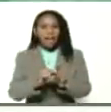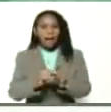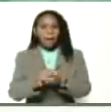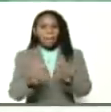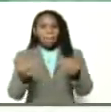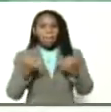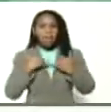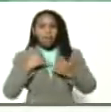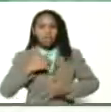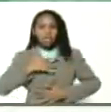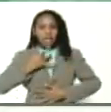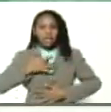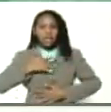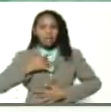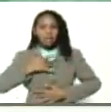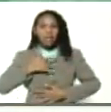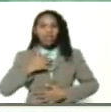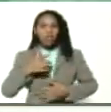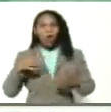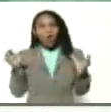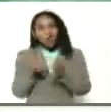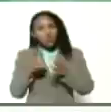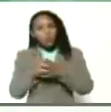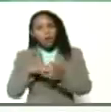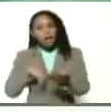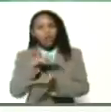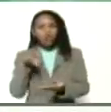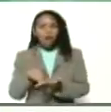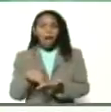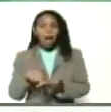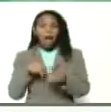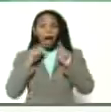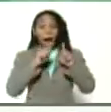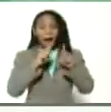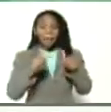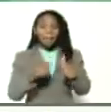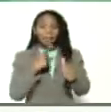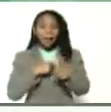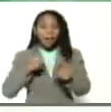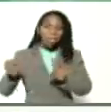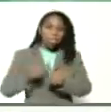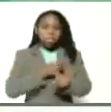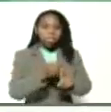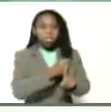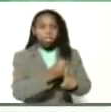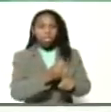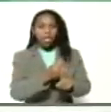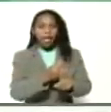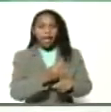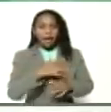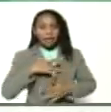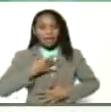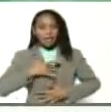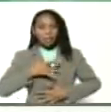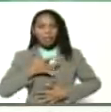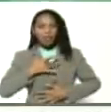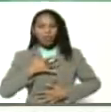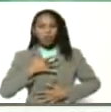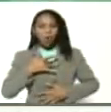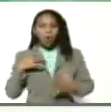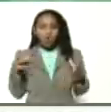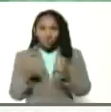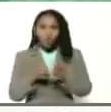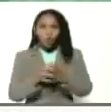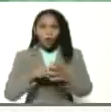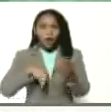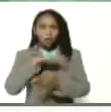autoestima colectiva nacional. es allí donde está el ataque principal, a la autoestima colectiva nacional. Y